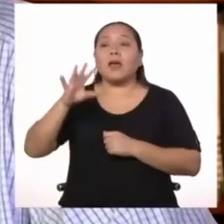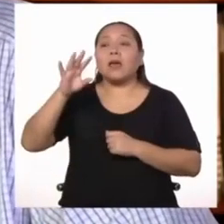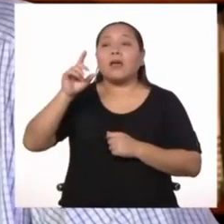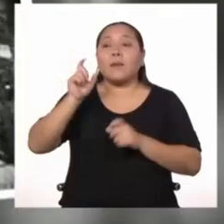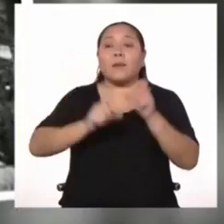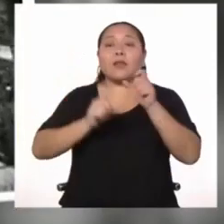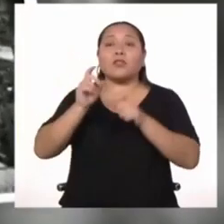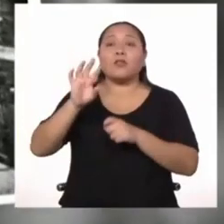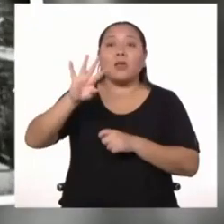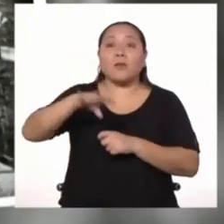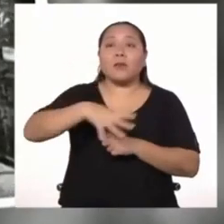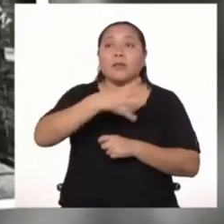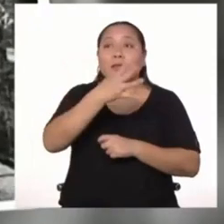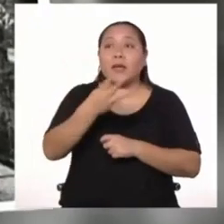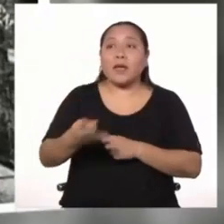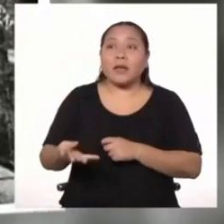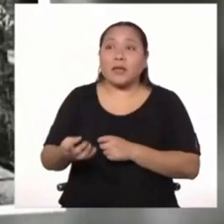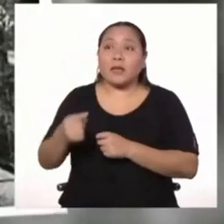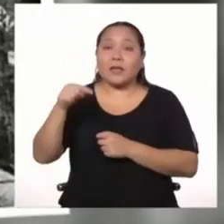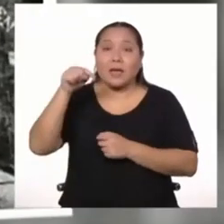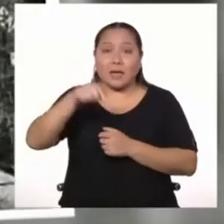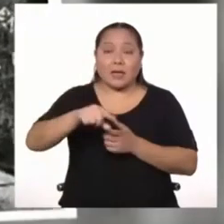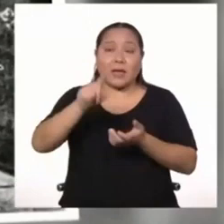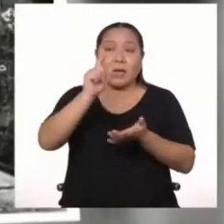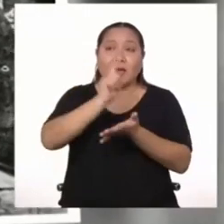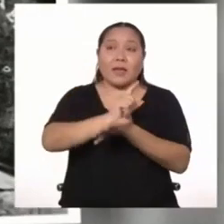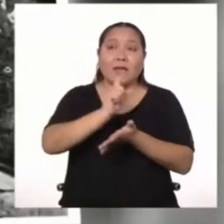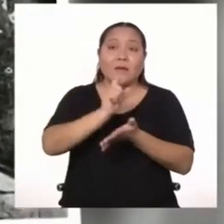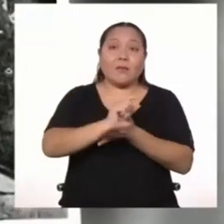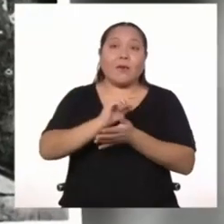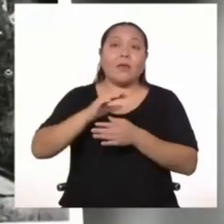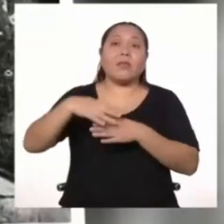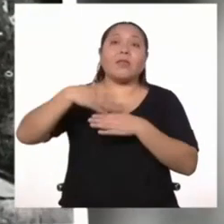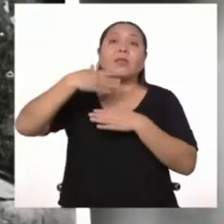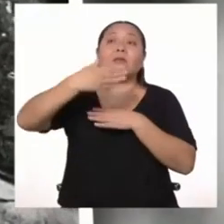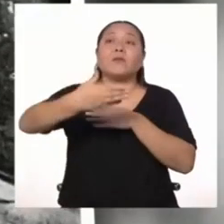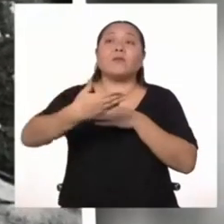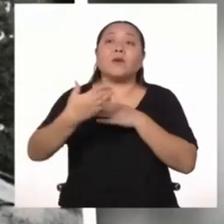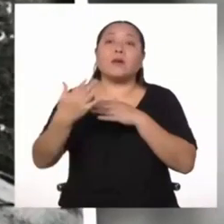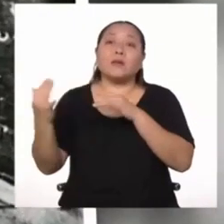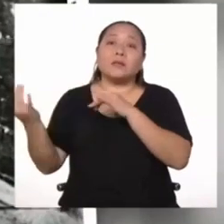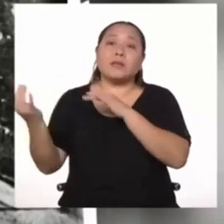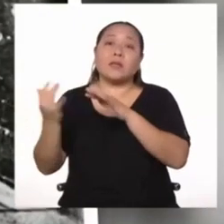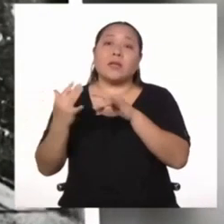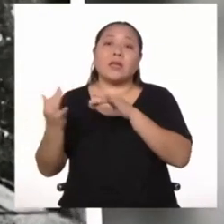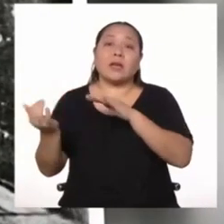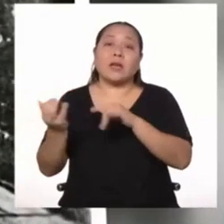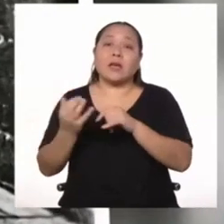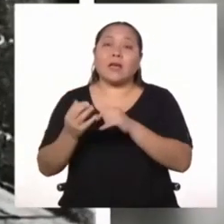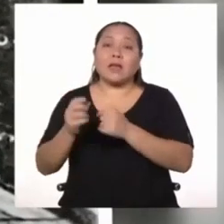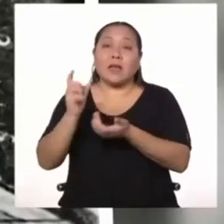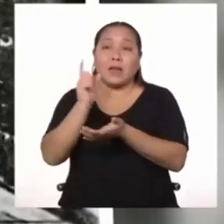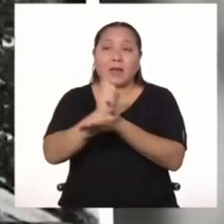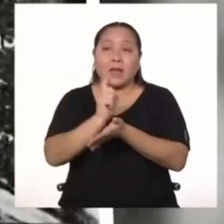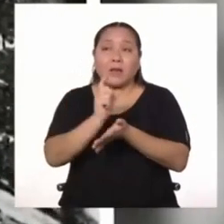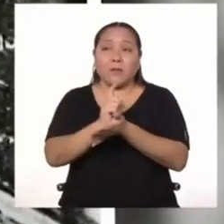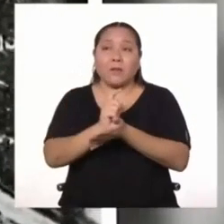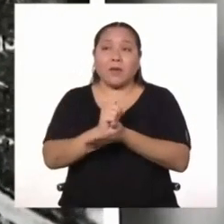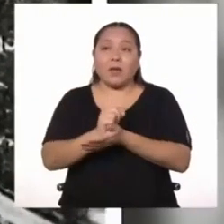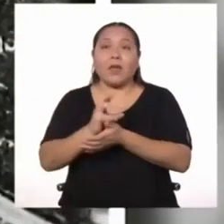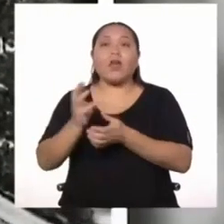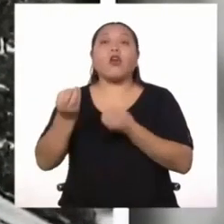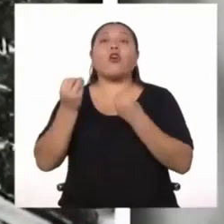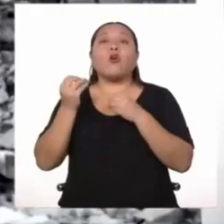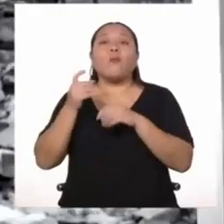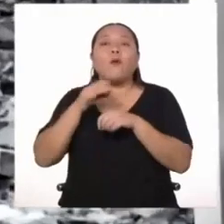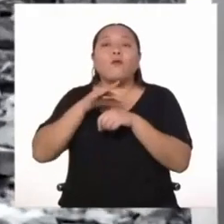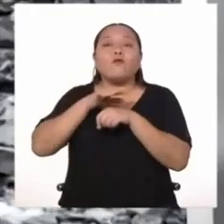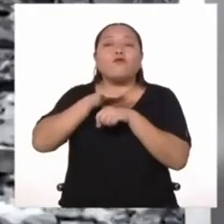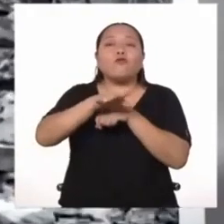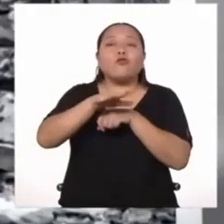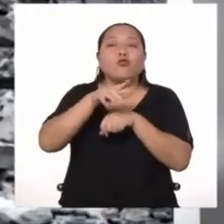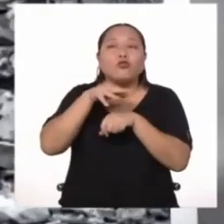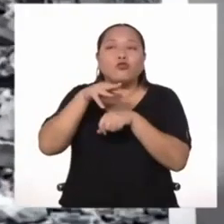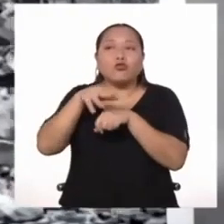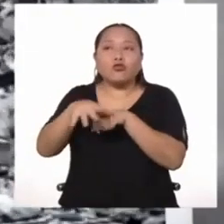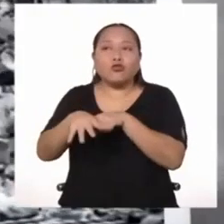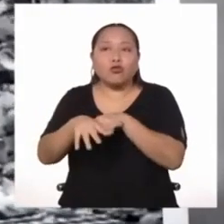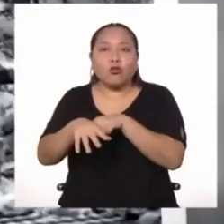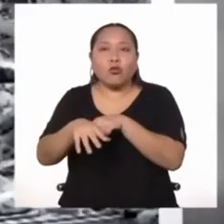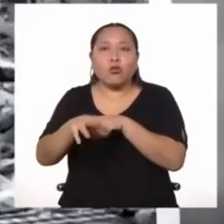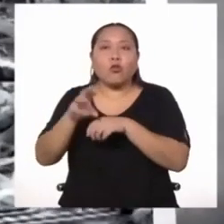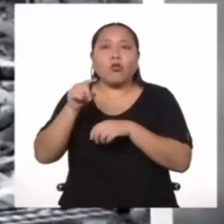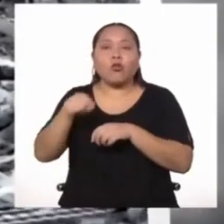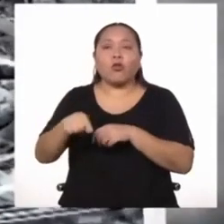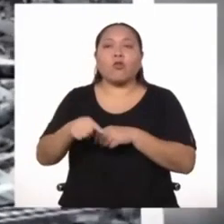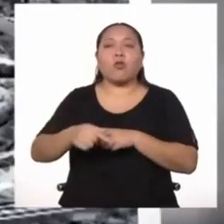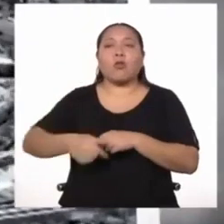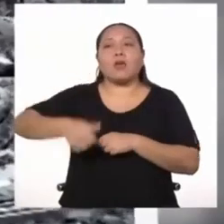en Lima después de la batalla de Lima y la influencia que tuvo con el general Baquedano